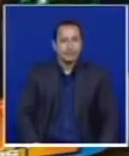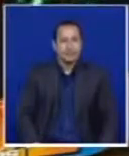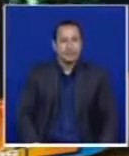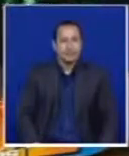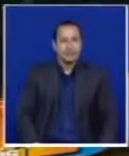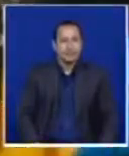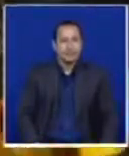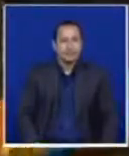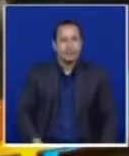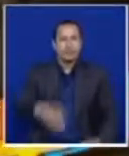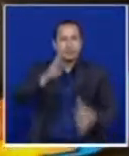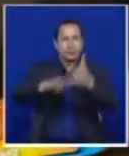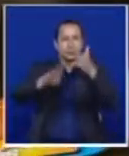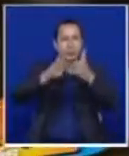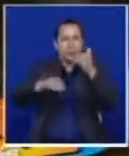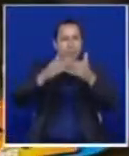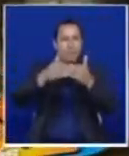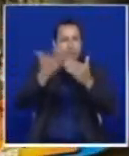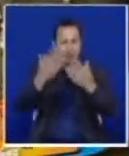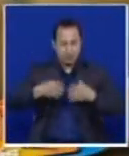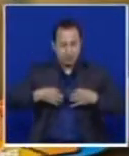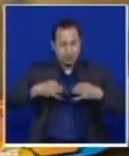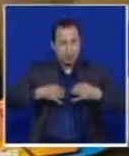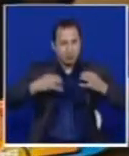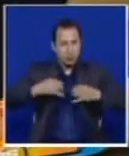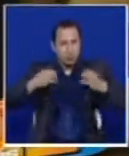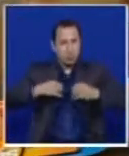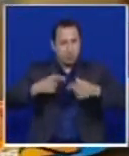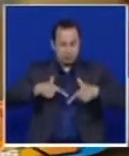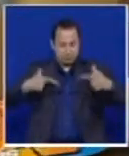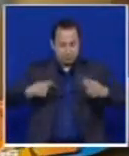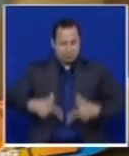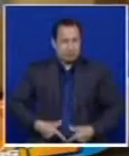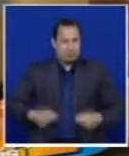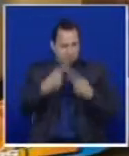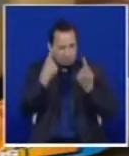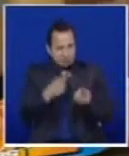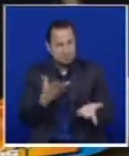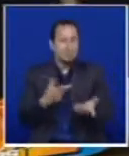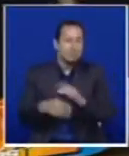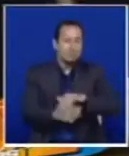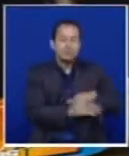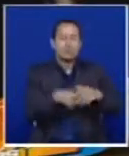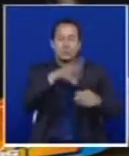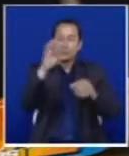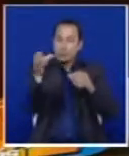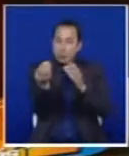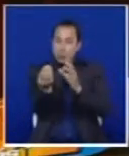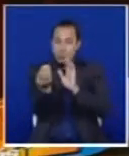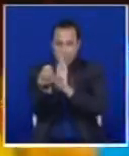Las últimas tendencias de ropa casual y de baño. Y la nueva canción de la agrupación San Luis.